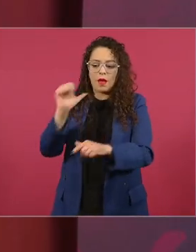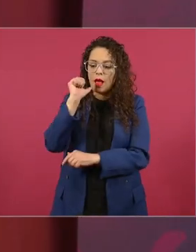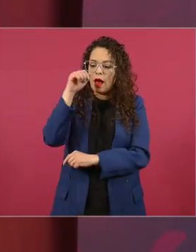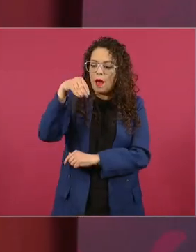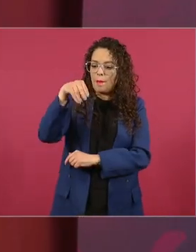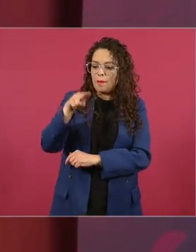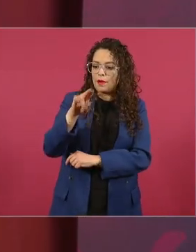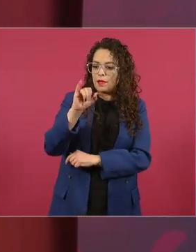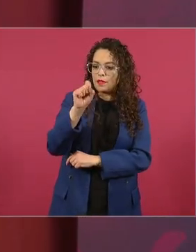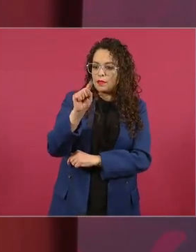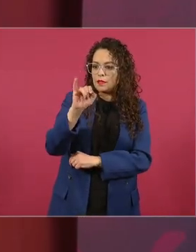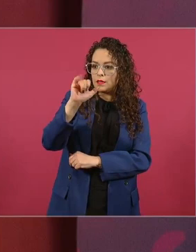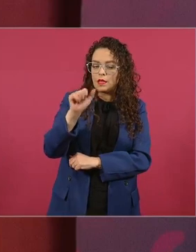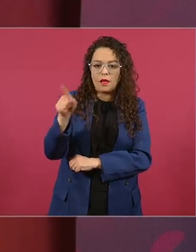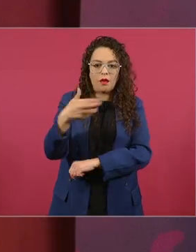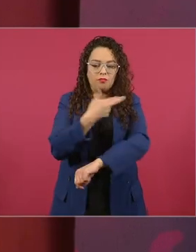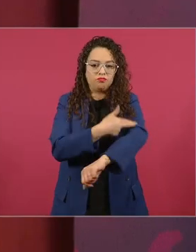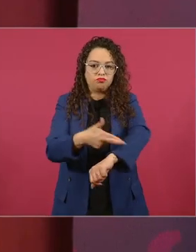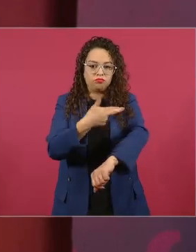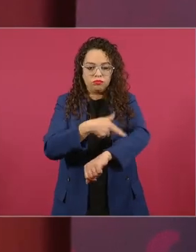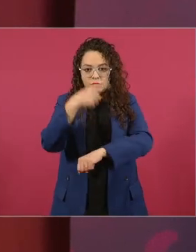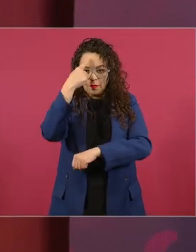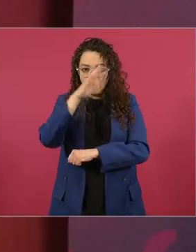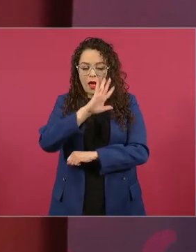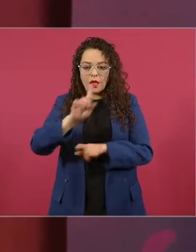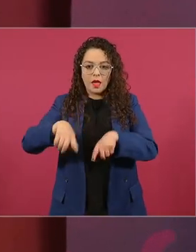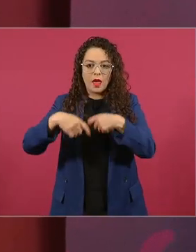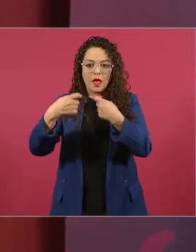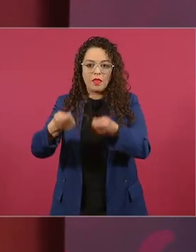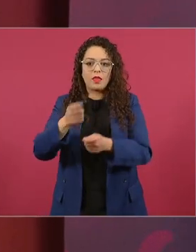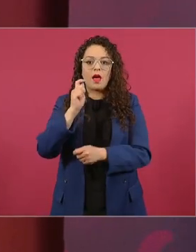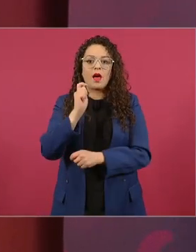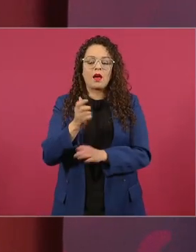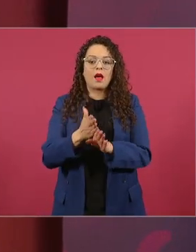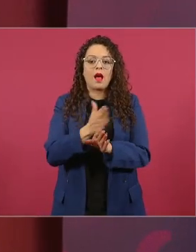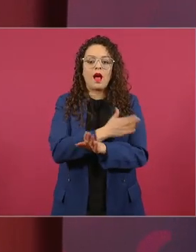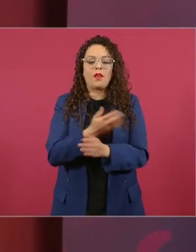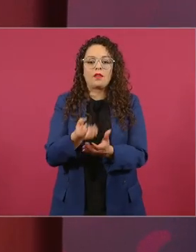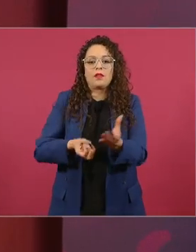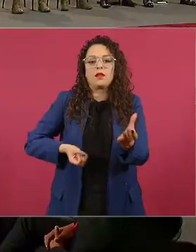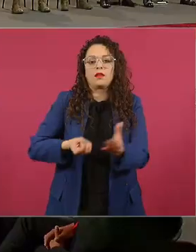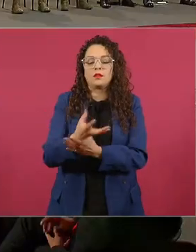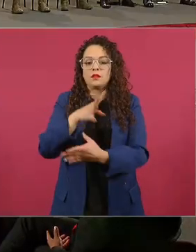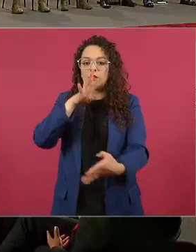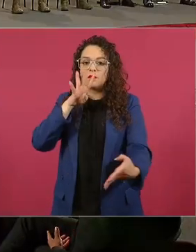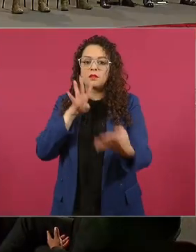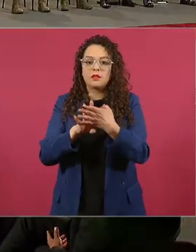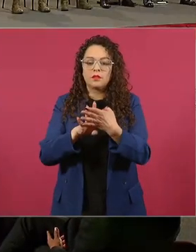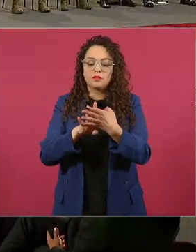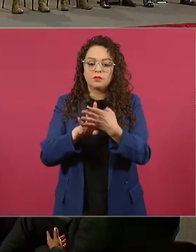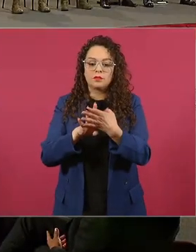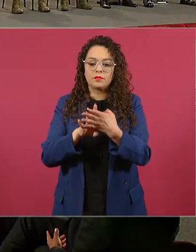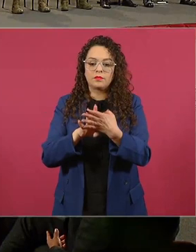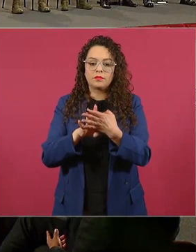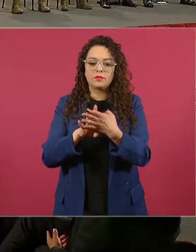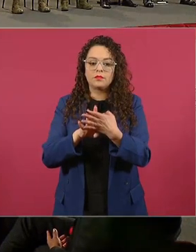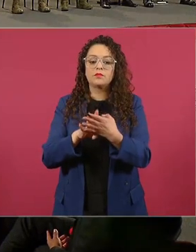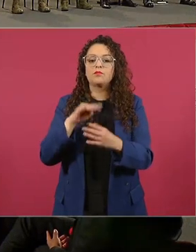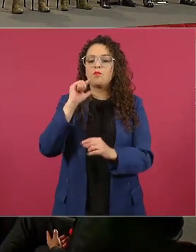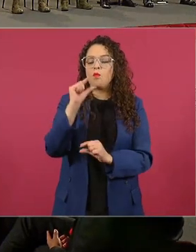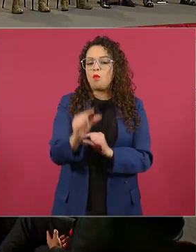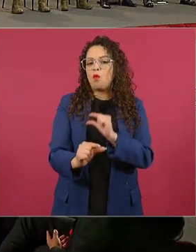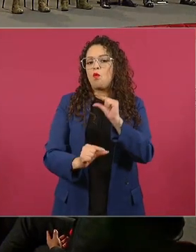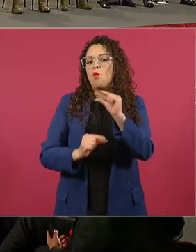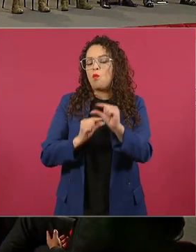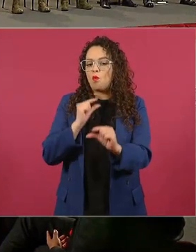acto de justicia. Al tramitar libertades anticipadas y amnistías, estamos avanzando hacia